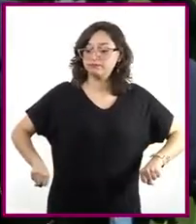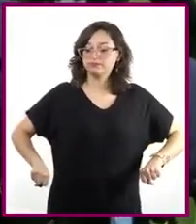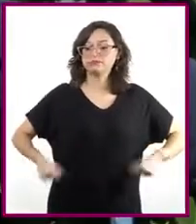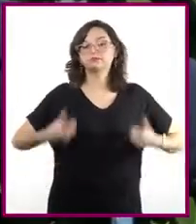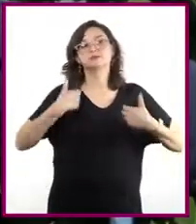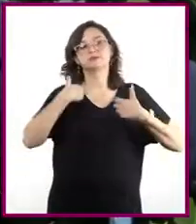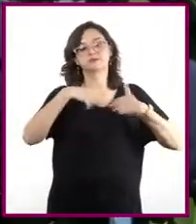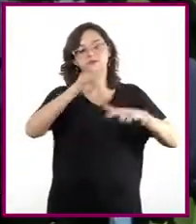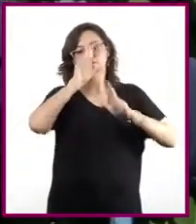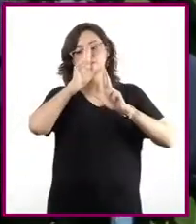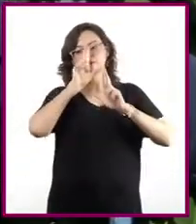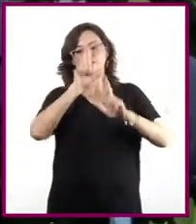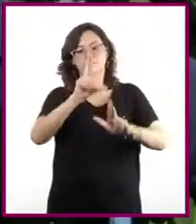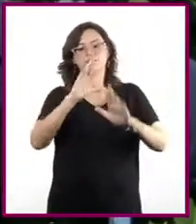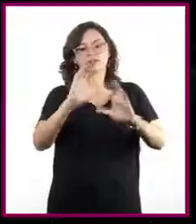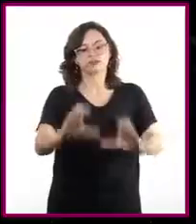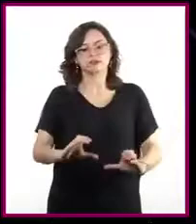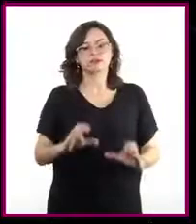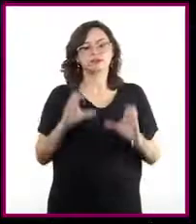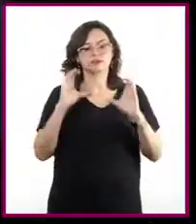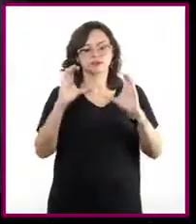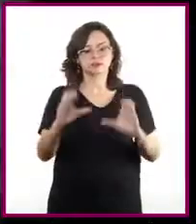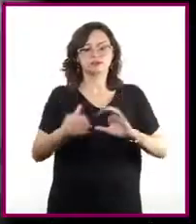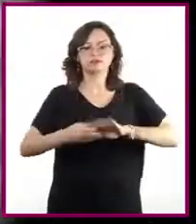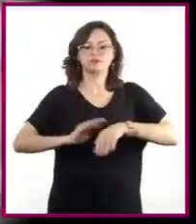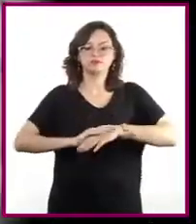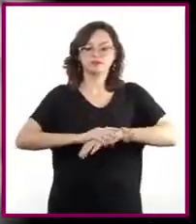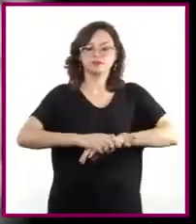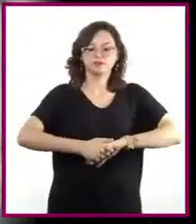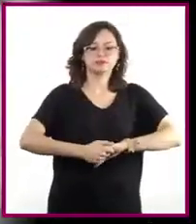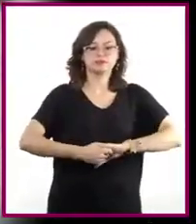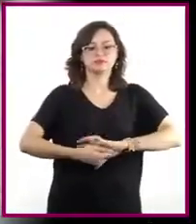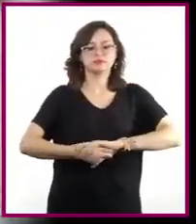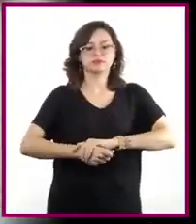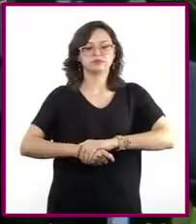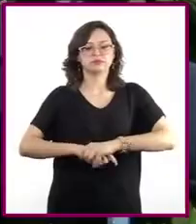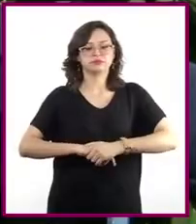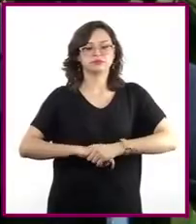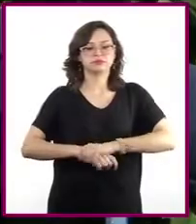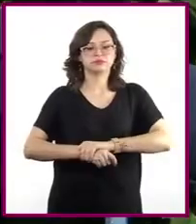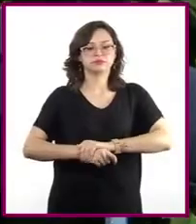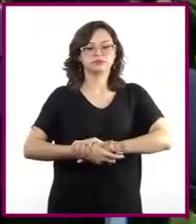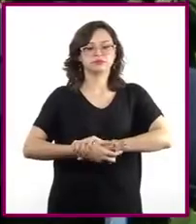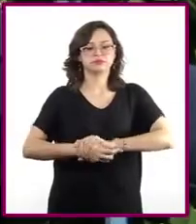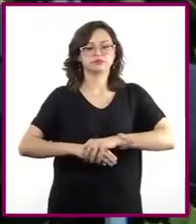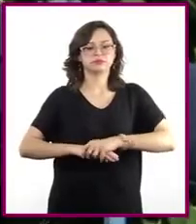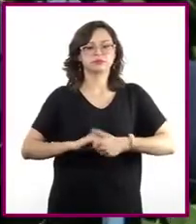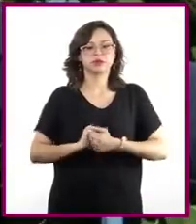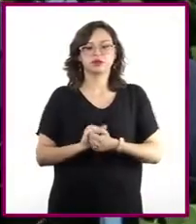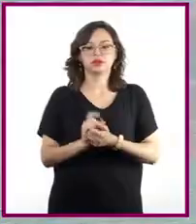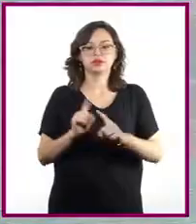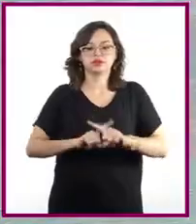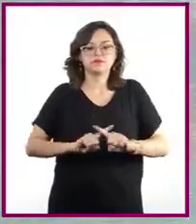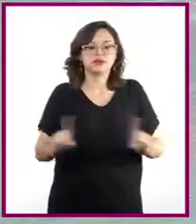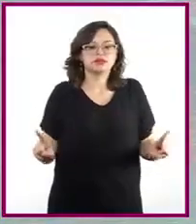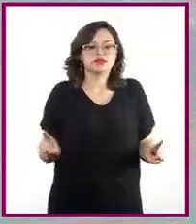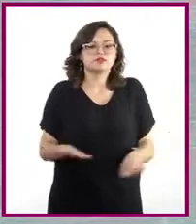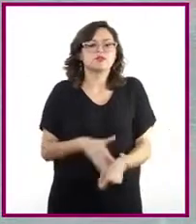respeto y cuidado, van a explorar las manos de sus compañeros y van a buscar qué las hace únicas.